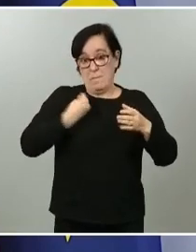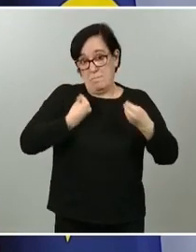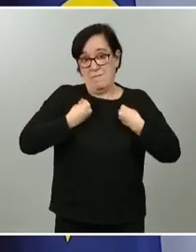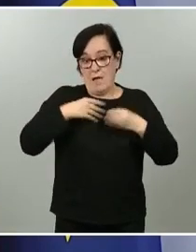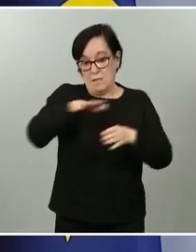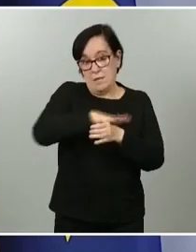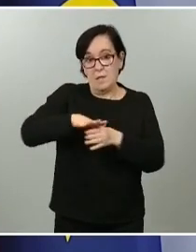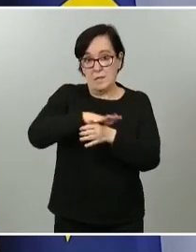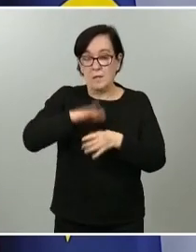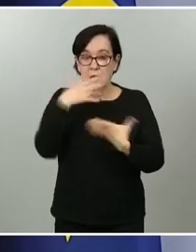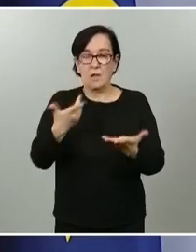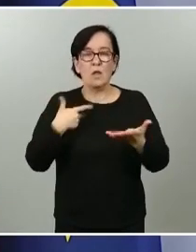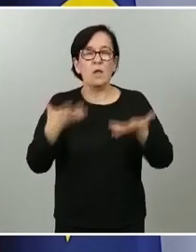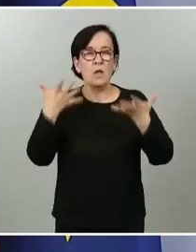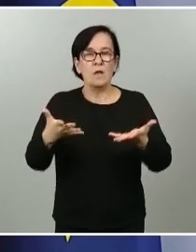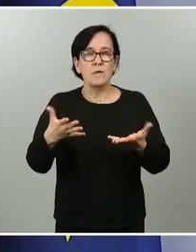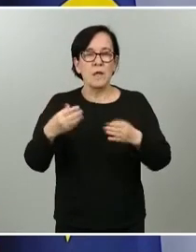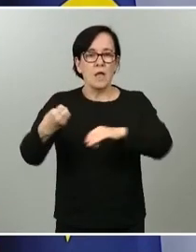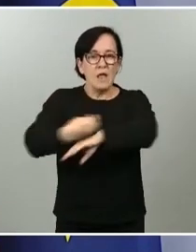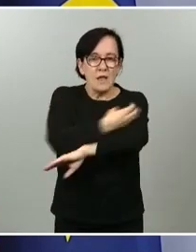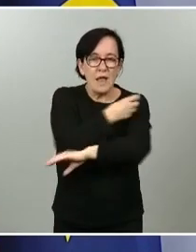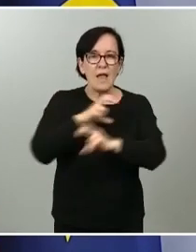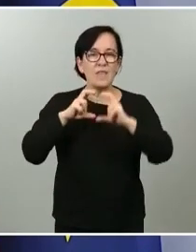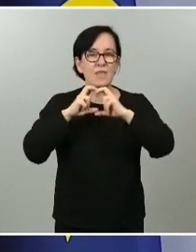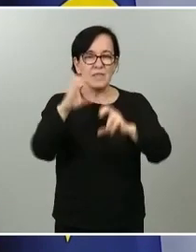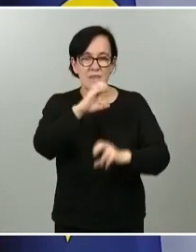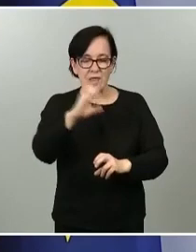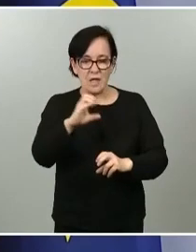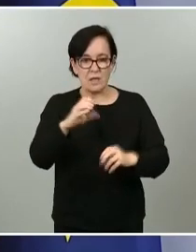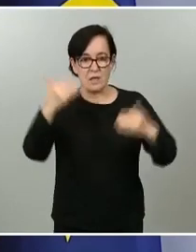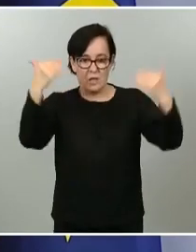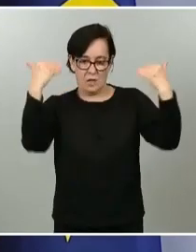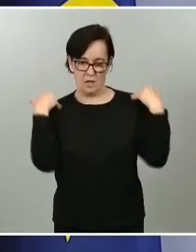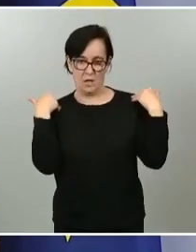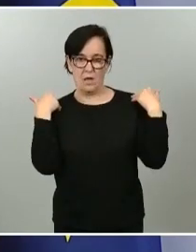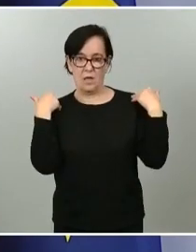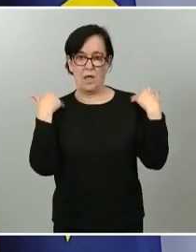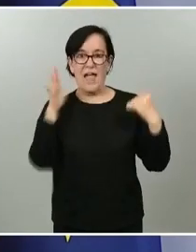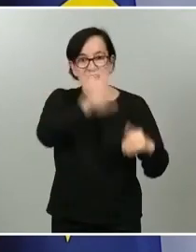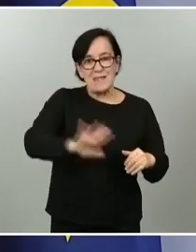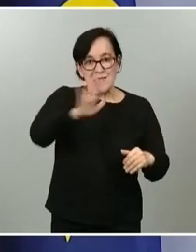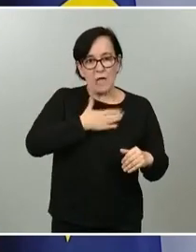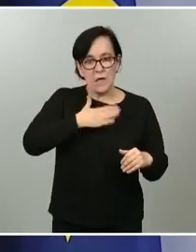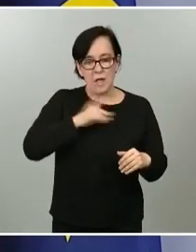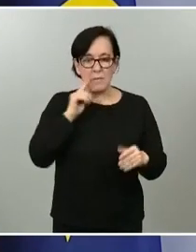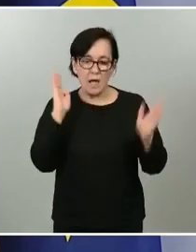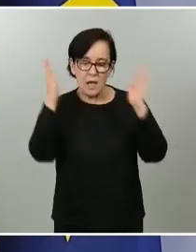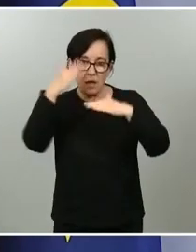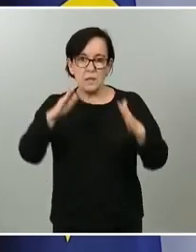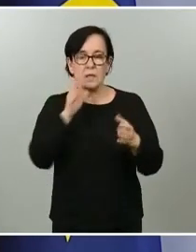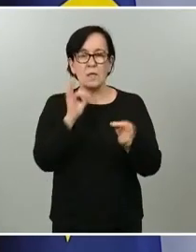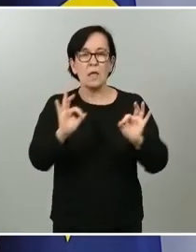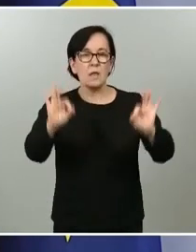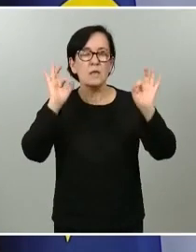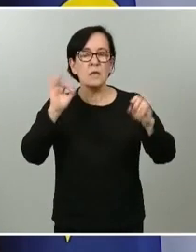oferta de servicios ferroviarios en cercanías de competencia estatal. Para atender las excepciones a la